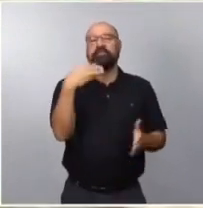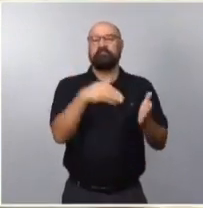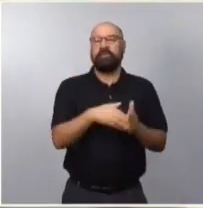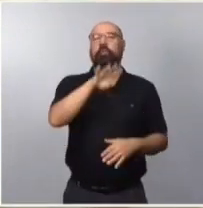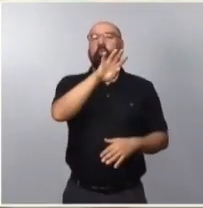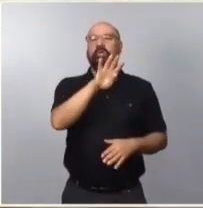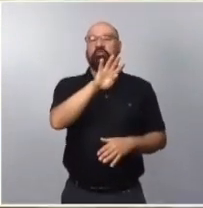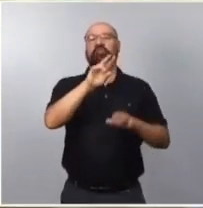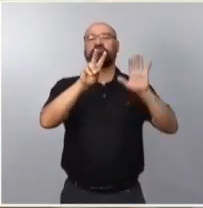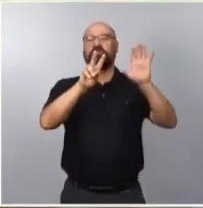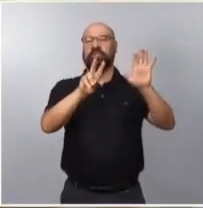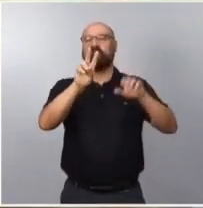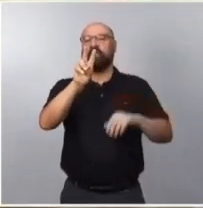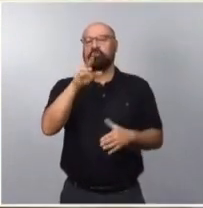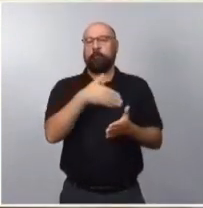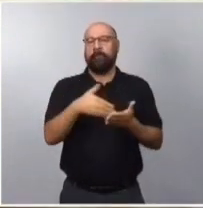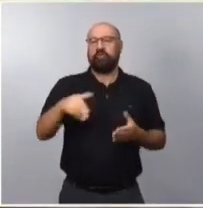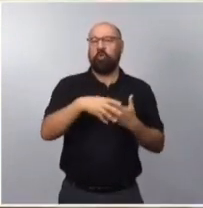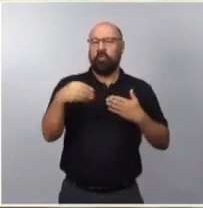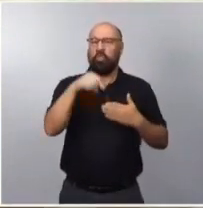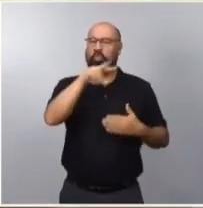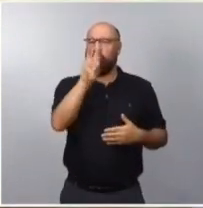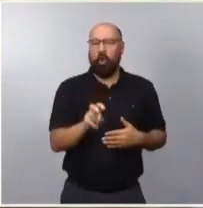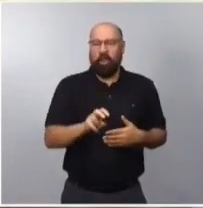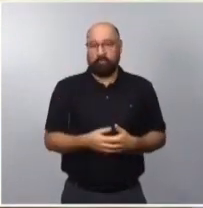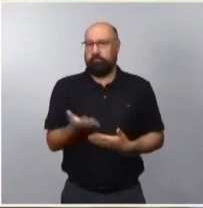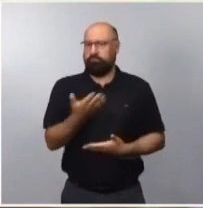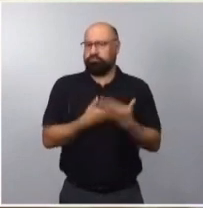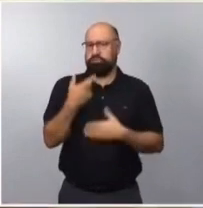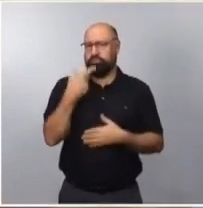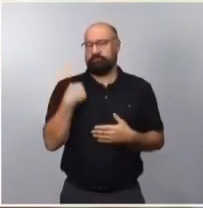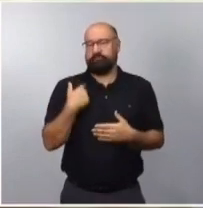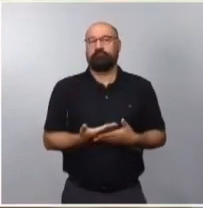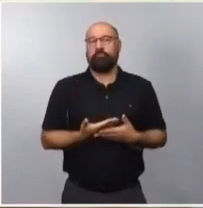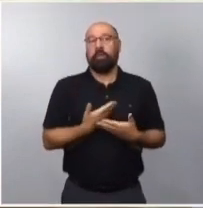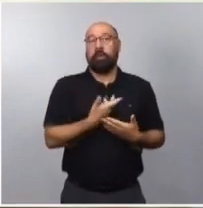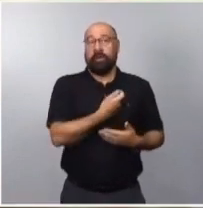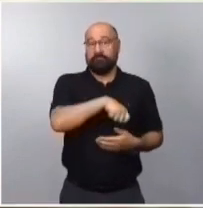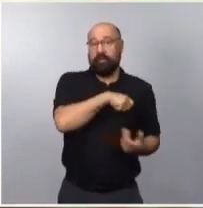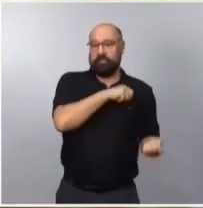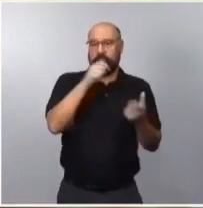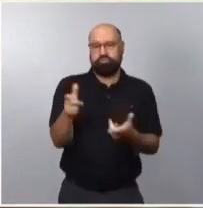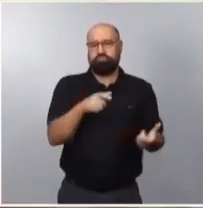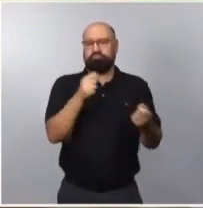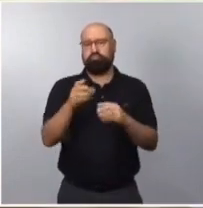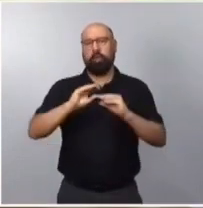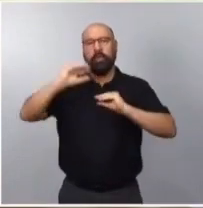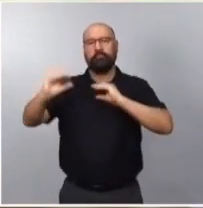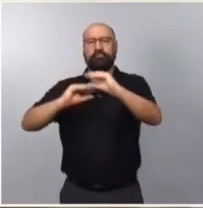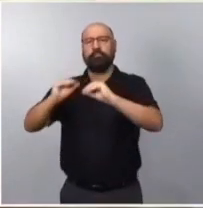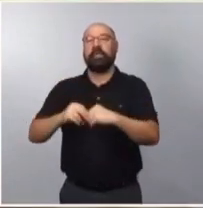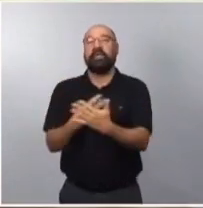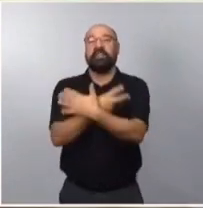2022. Y asimismo la inversión extranjera directa materializada en Chile proveniente de España alcanzó del orden de los 17